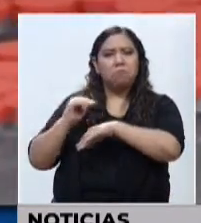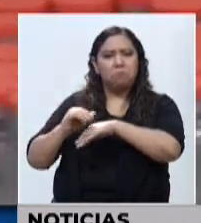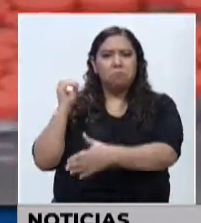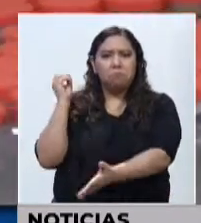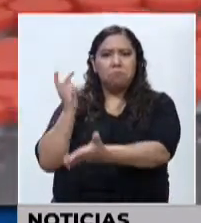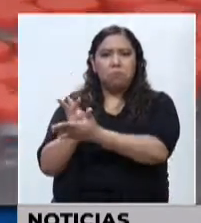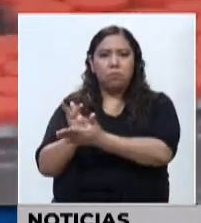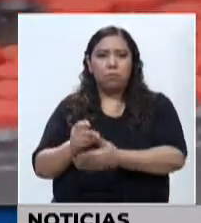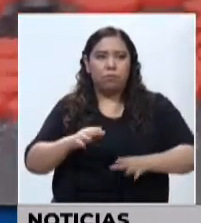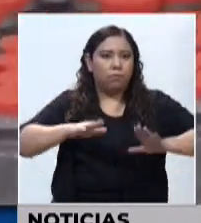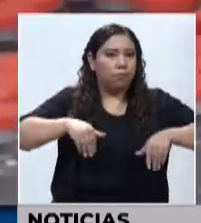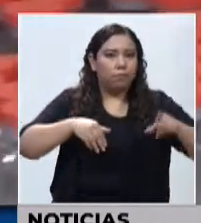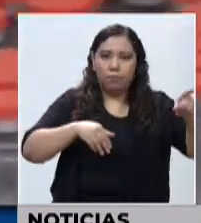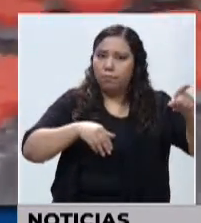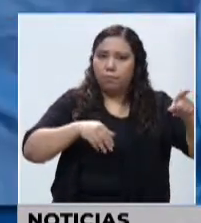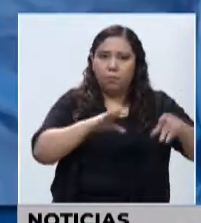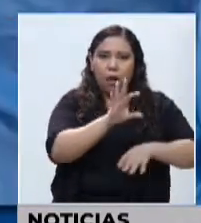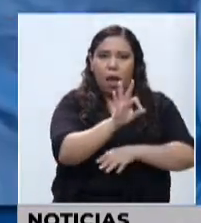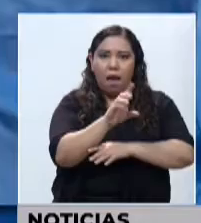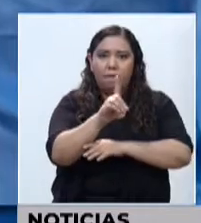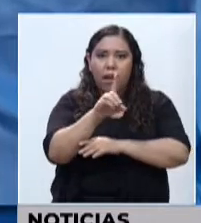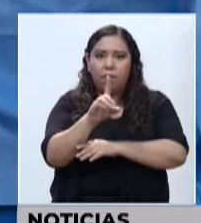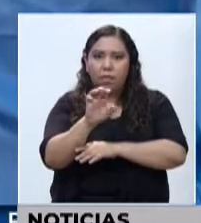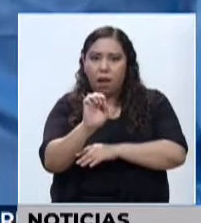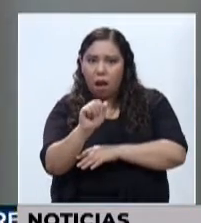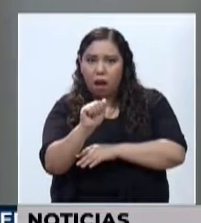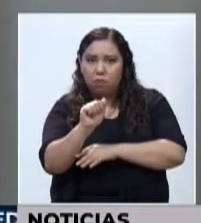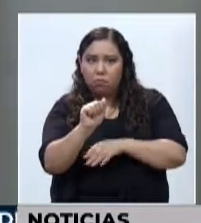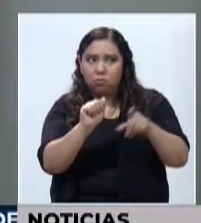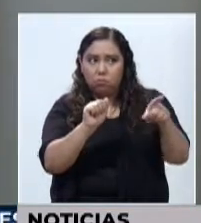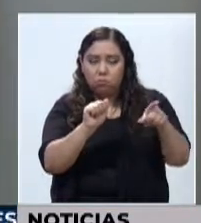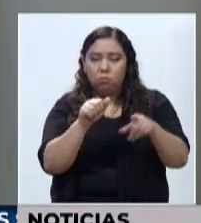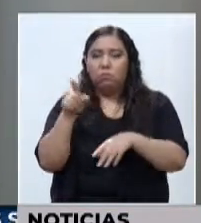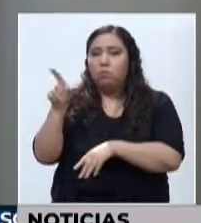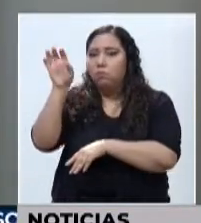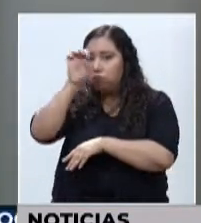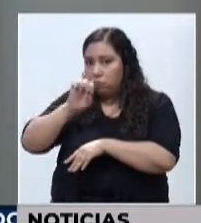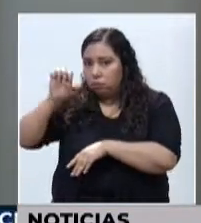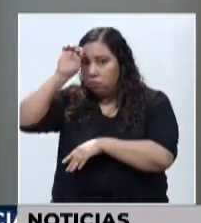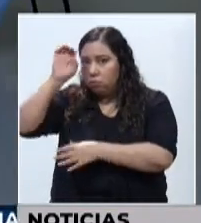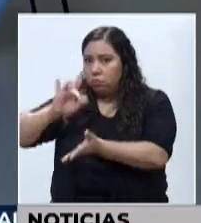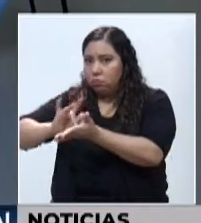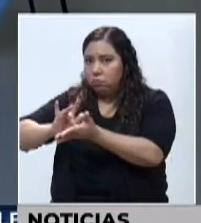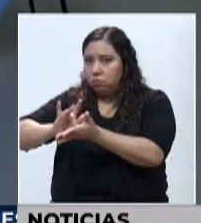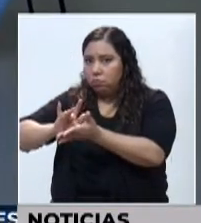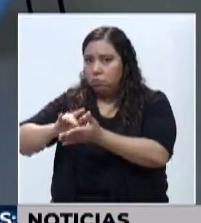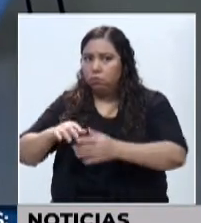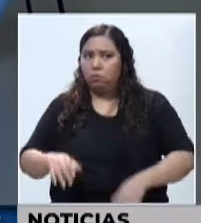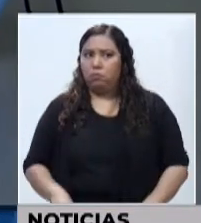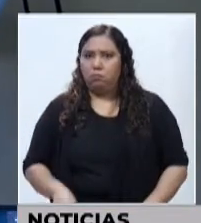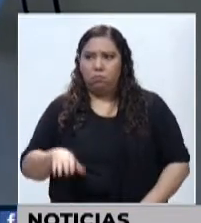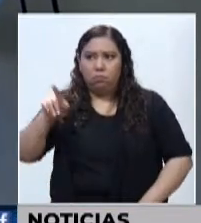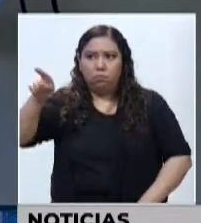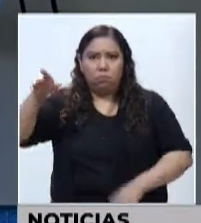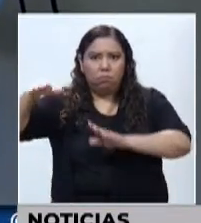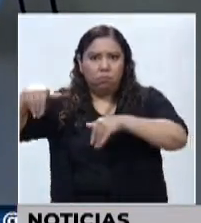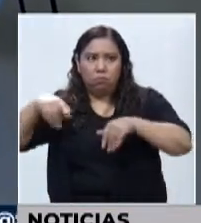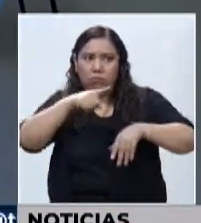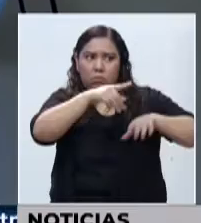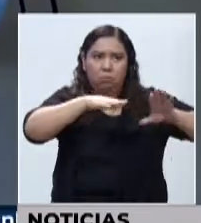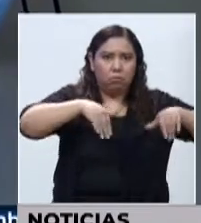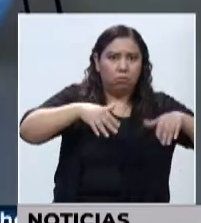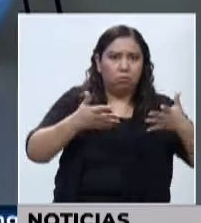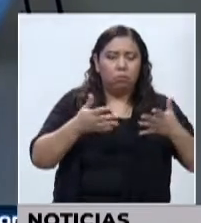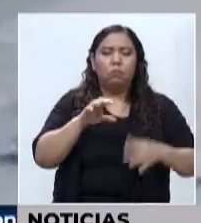previamente hubiera una decisión similar por parte de la Agencia Europea del Medicamento o la Administración de Fármacos y Alimentos de Estados Unidos.